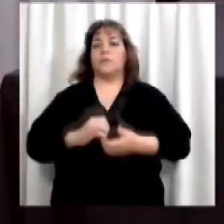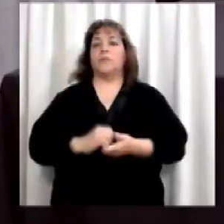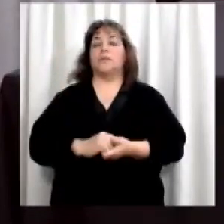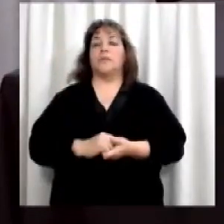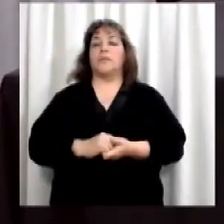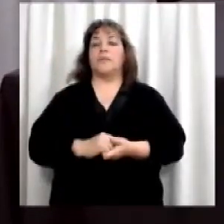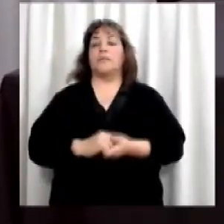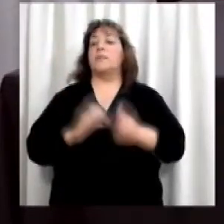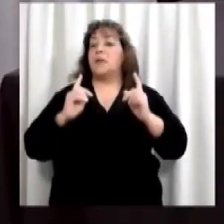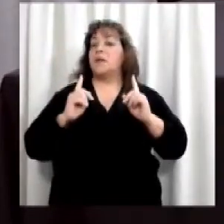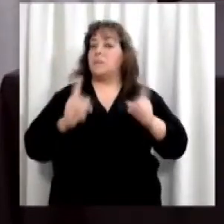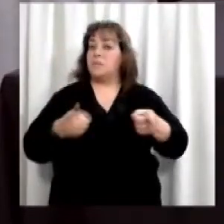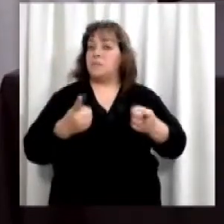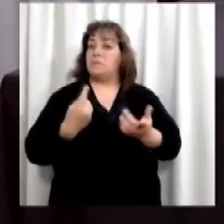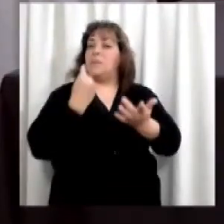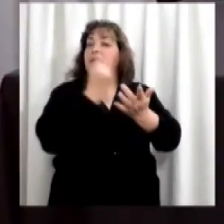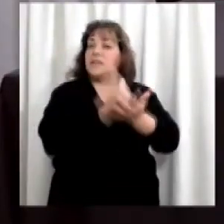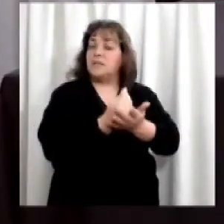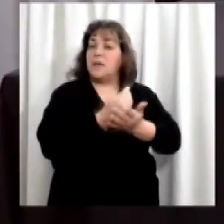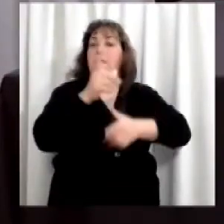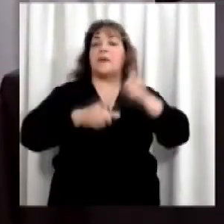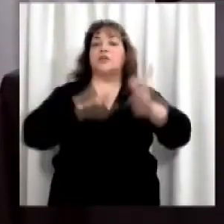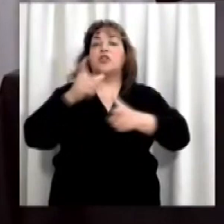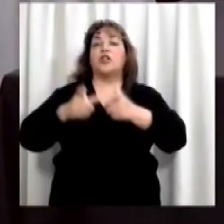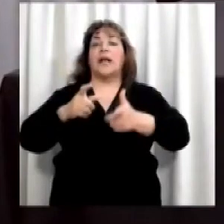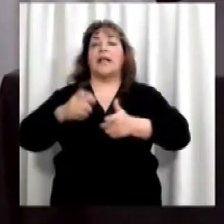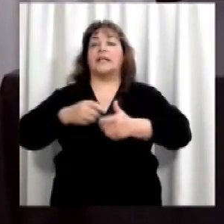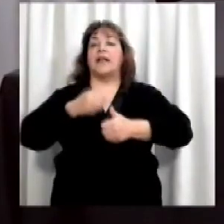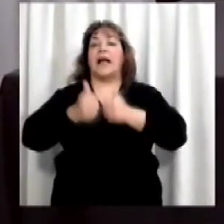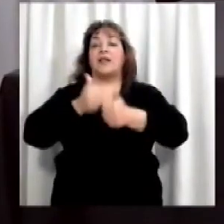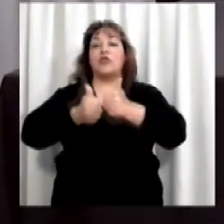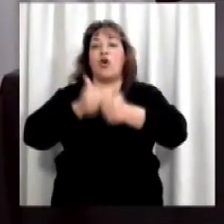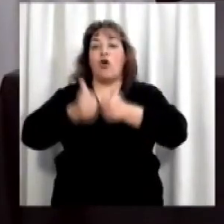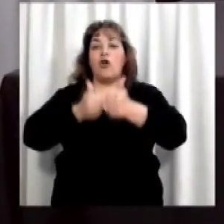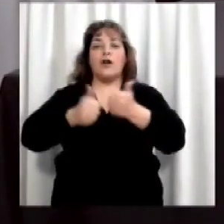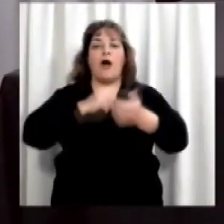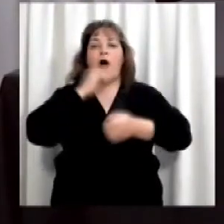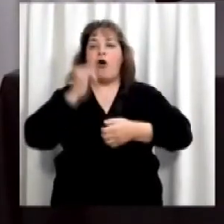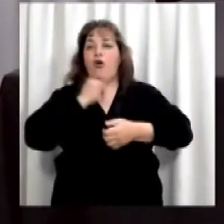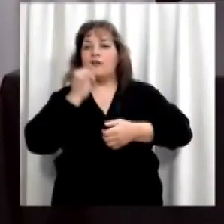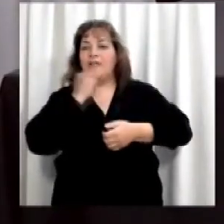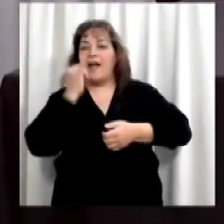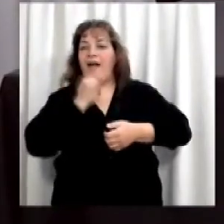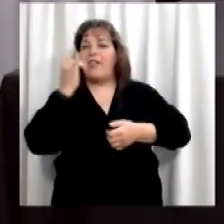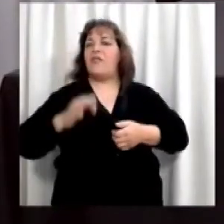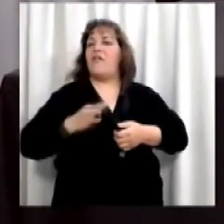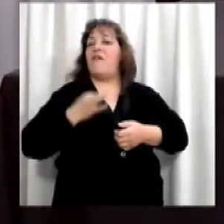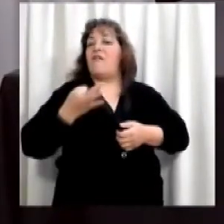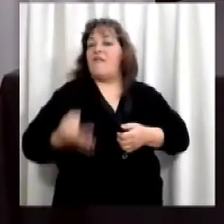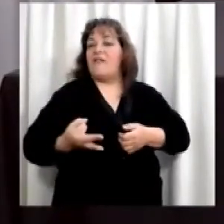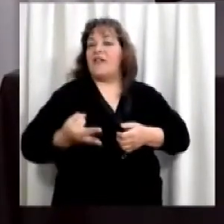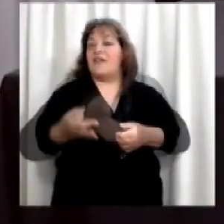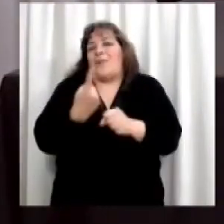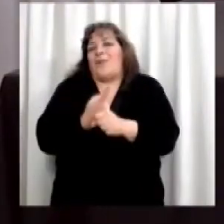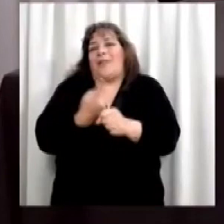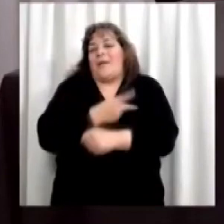También participan diferentes historiadores contando un poco lo que es la vida de nuestro héroe